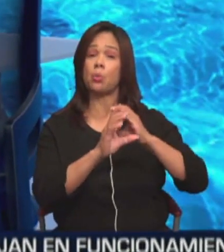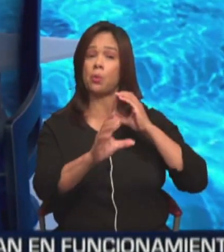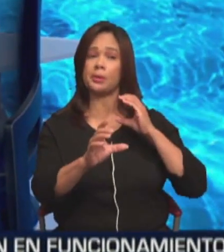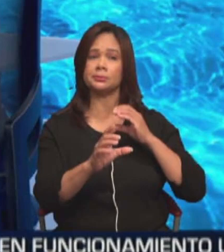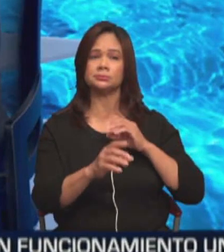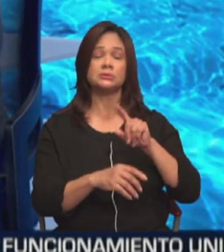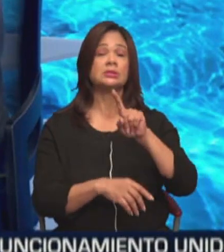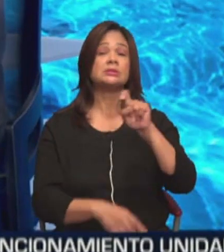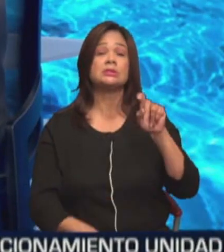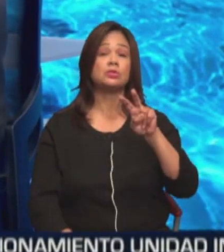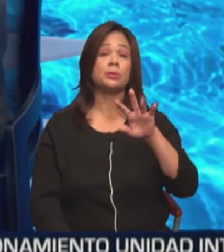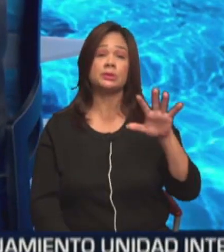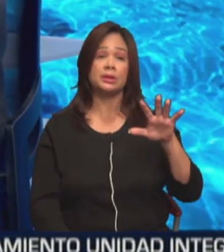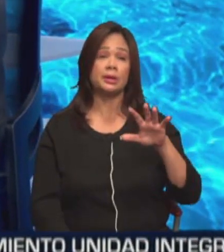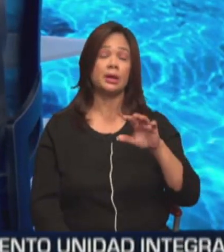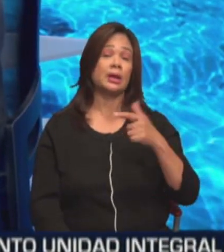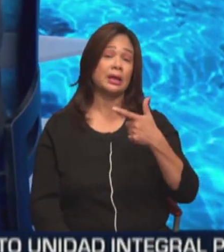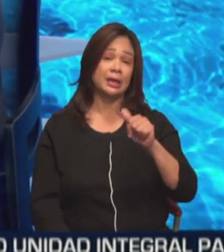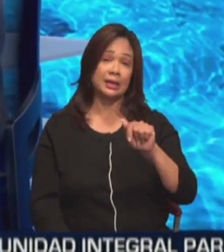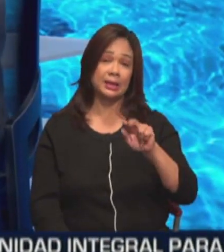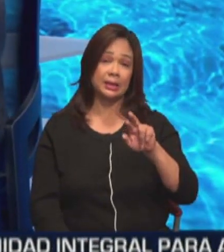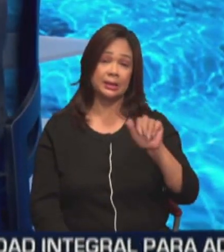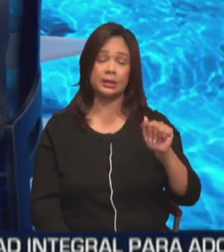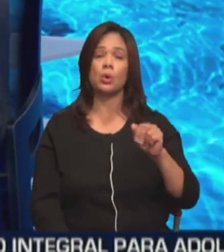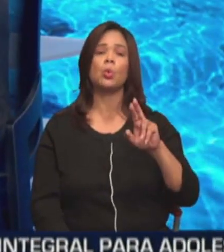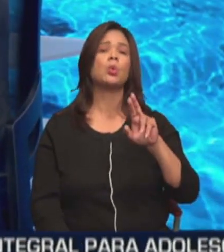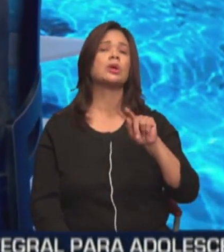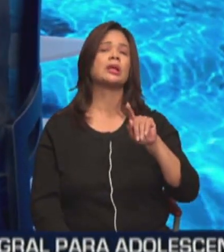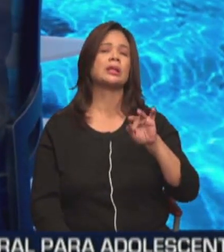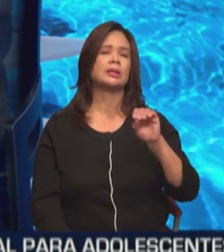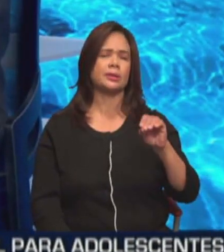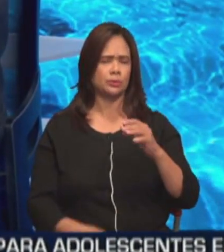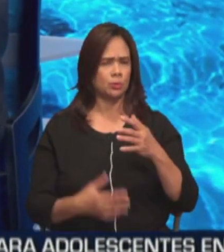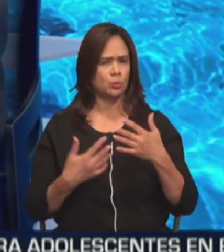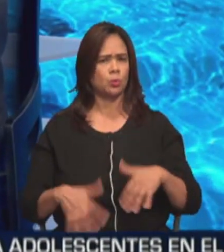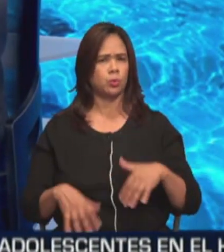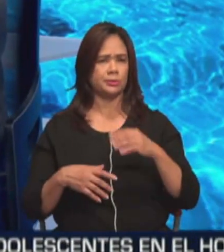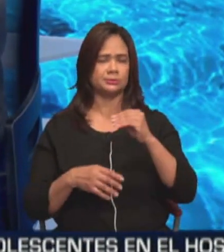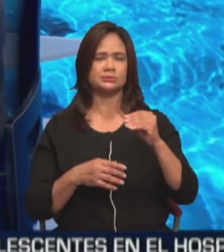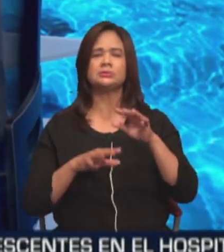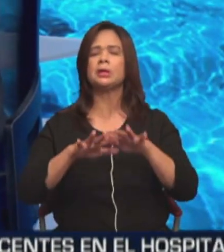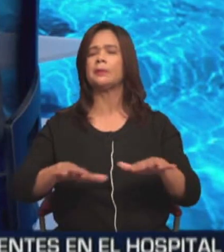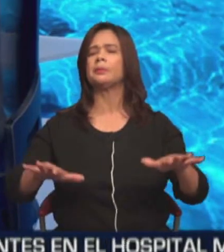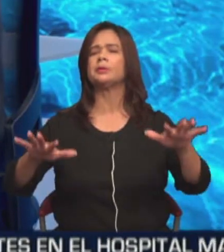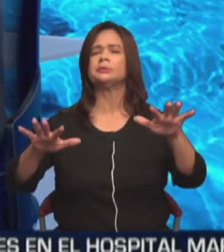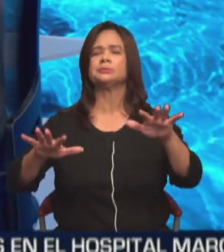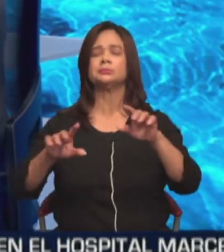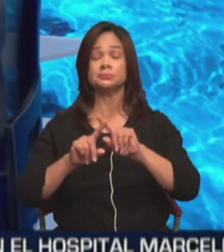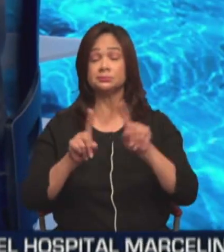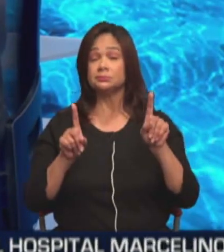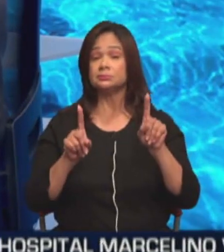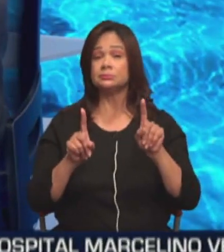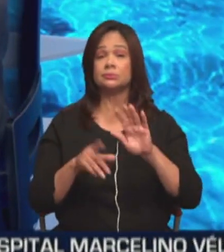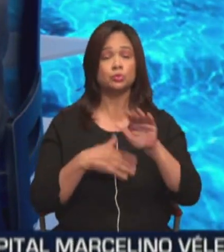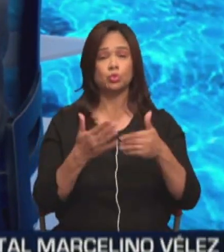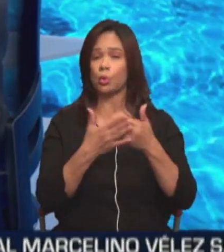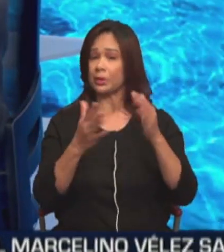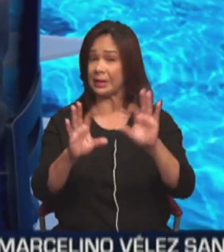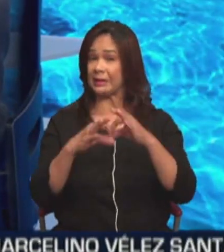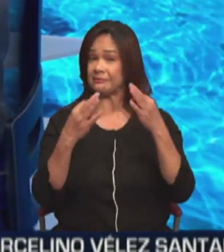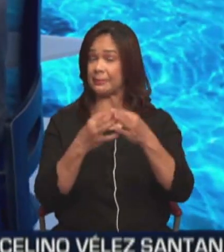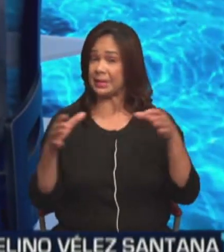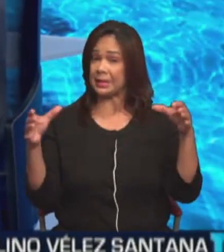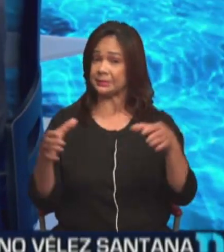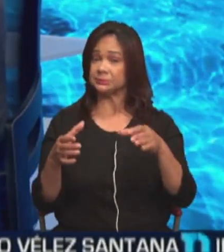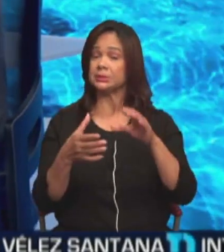Se fueron 125 a Las Galeras y hicieron un retiro. O sea, pero lo generó el ambiente. Pero todas esas familias, todas